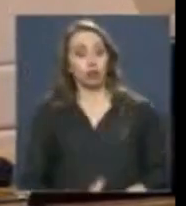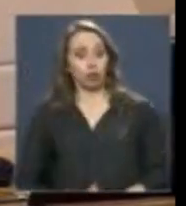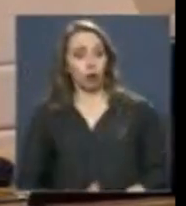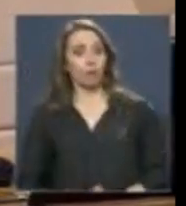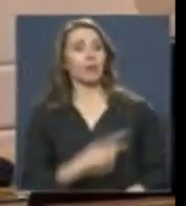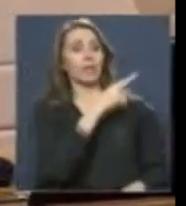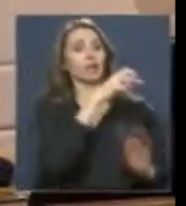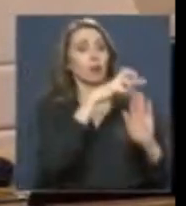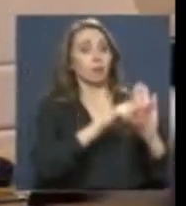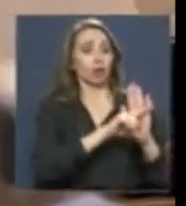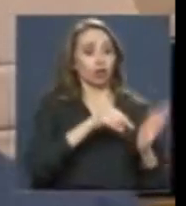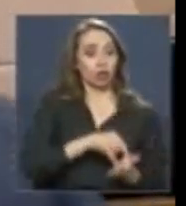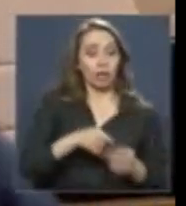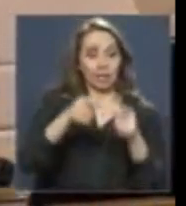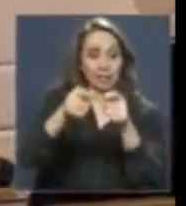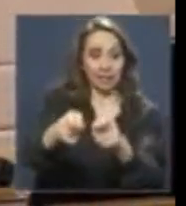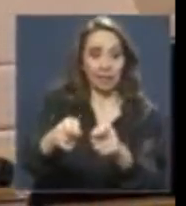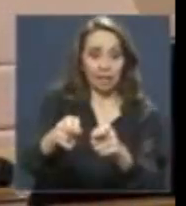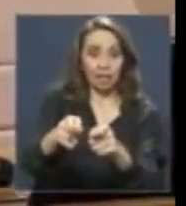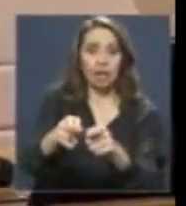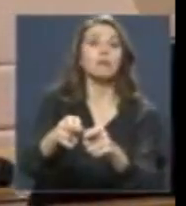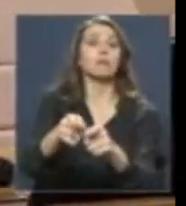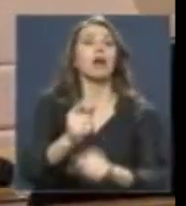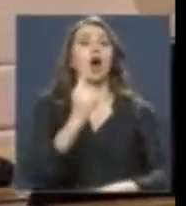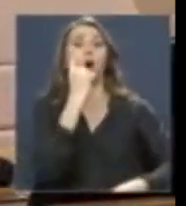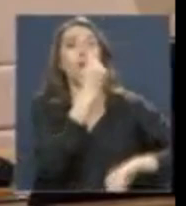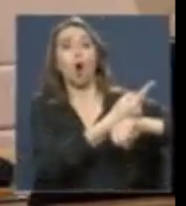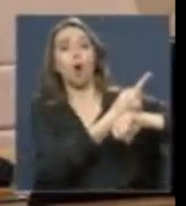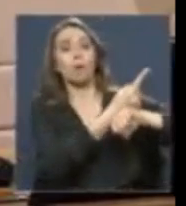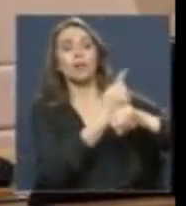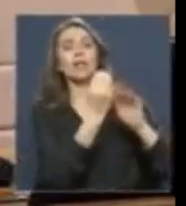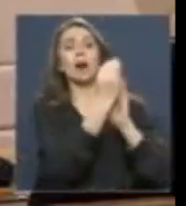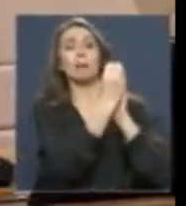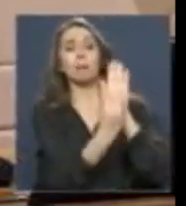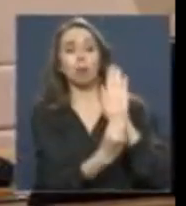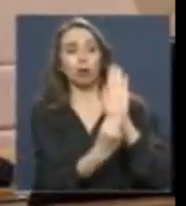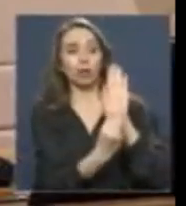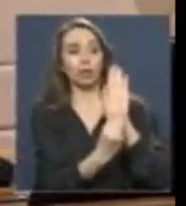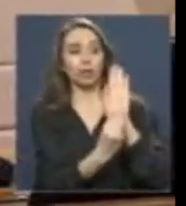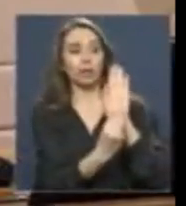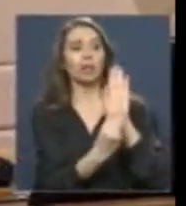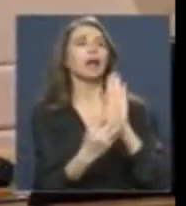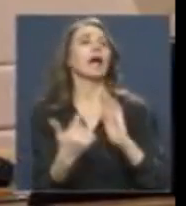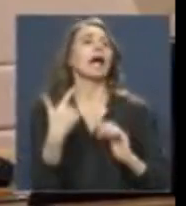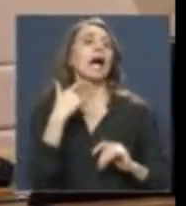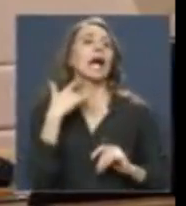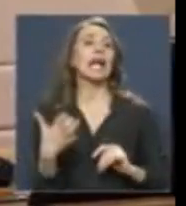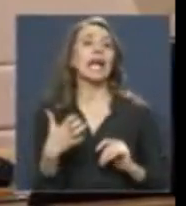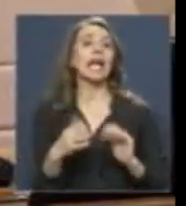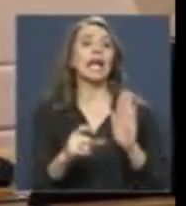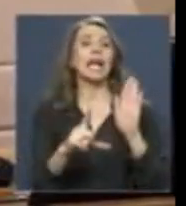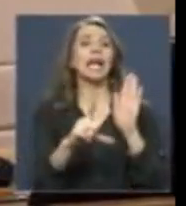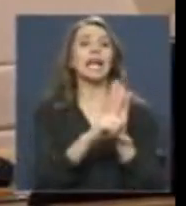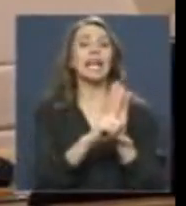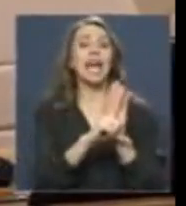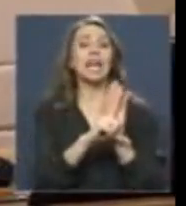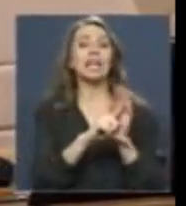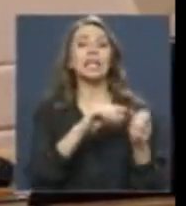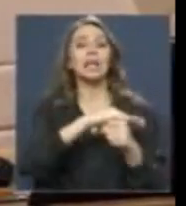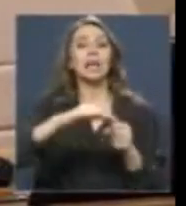a los mensajes, la obligación de determinar en cada caso qué ley está